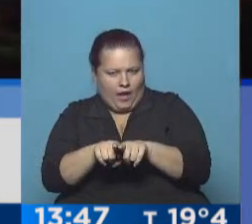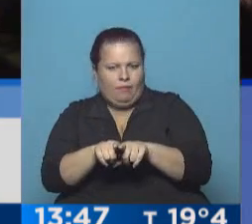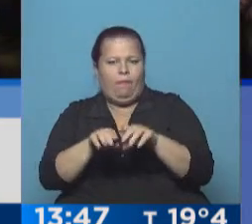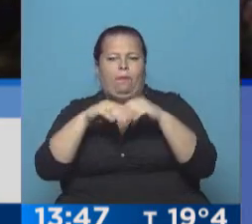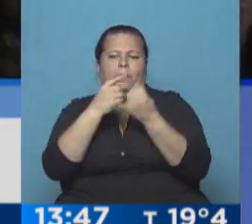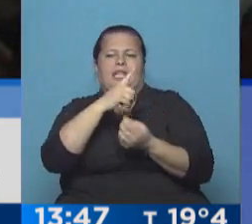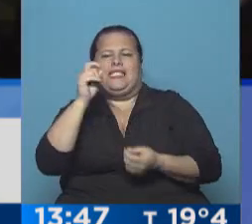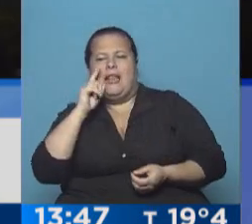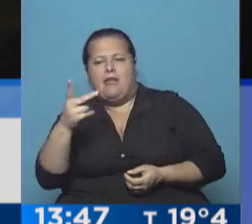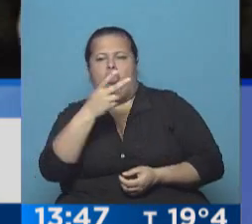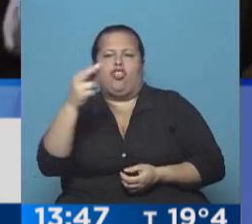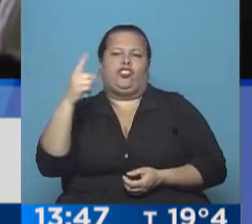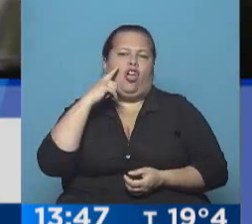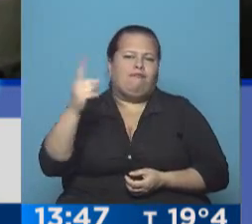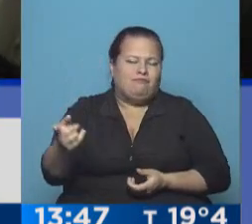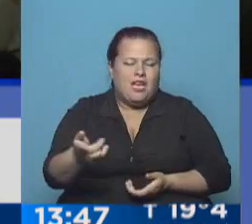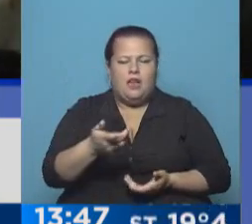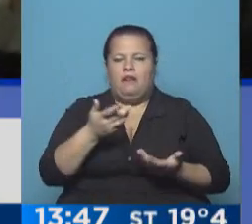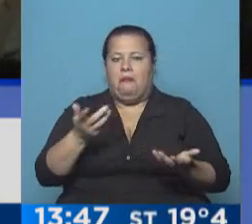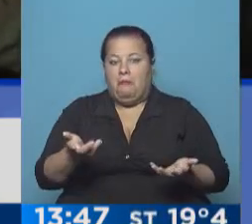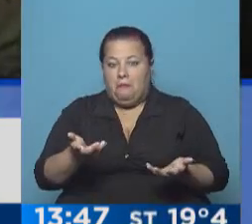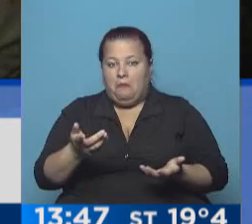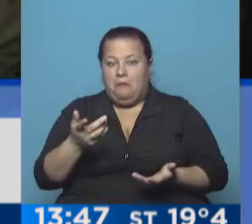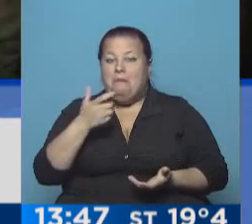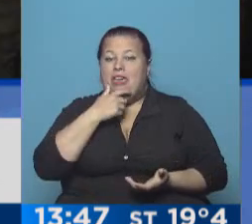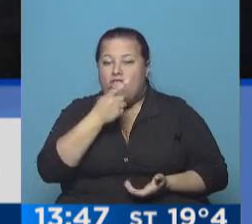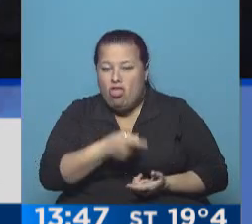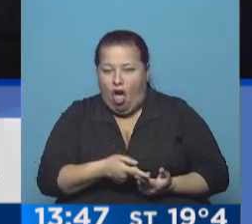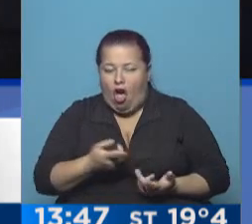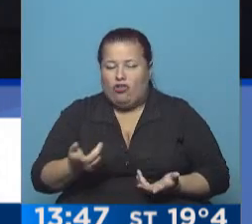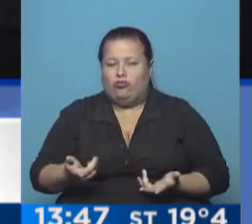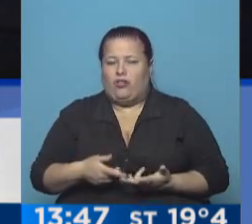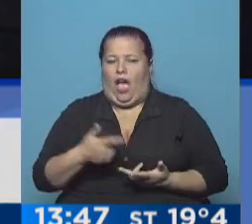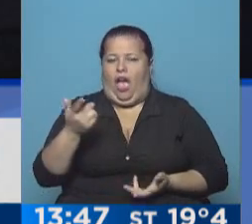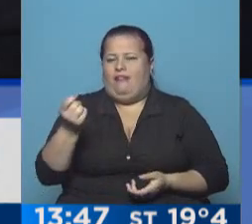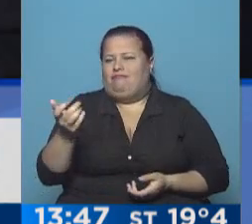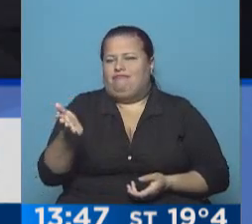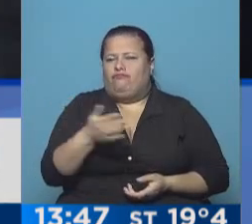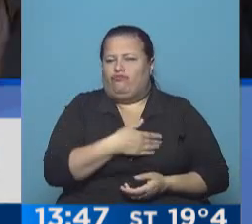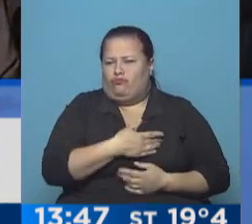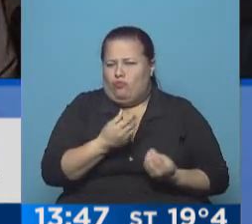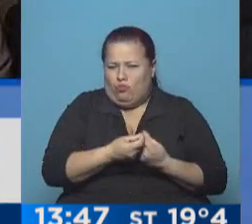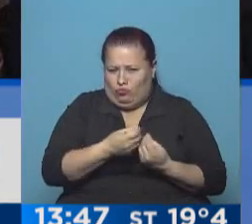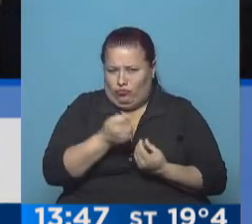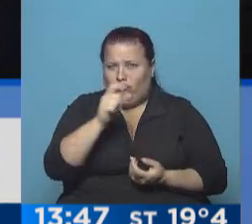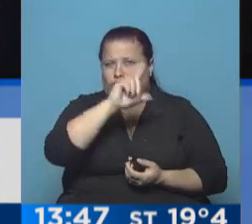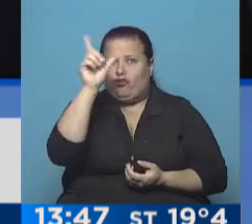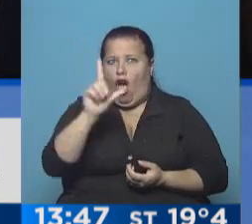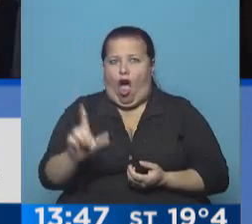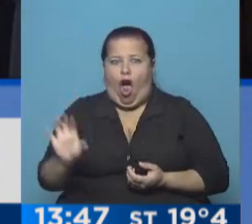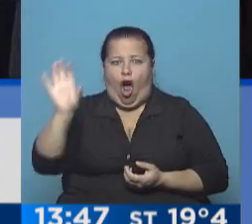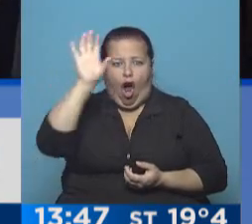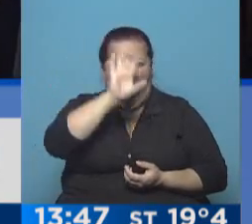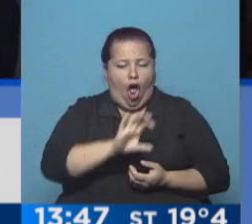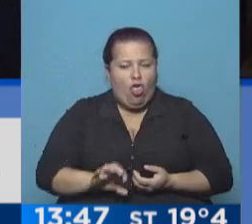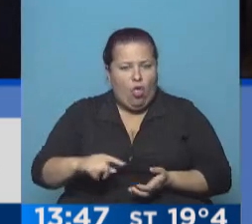montos de 100 mil, de 200 mil, Mendoza, casi un montón, pero casi todos los distritos de la